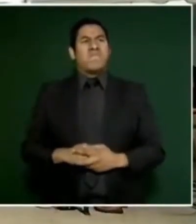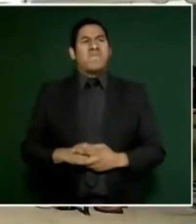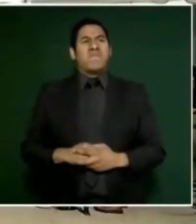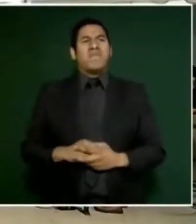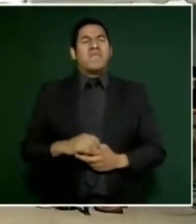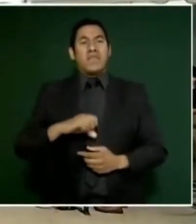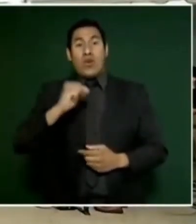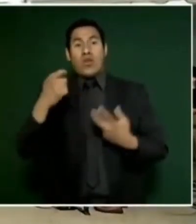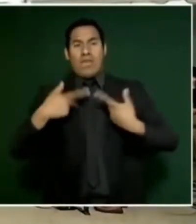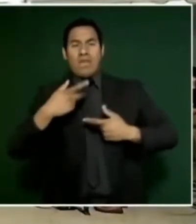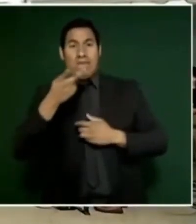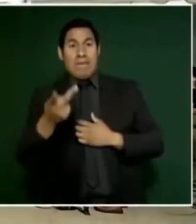ánimo con el cariño que le tiene la gente.